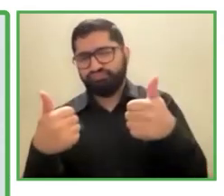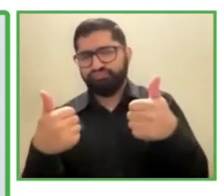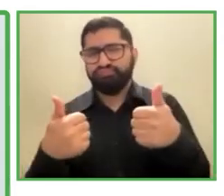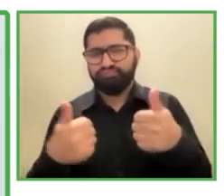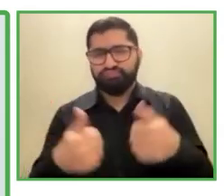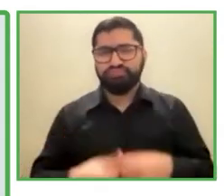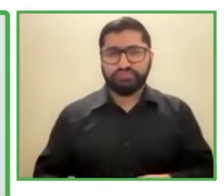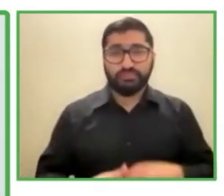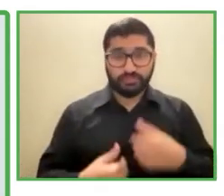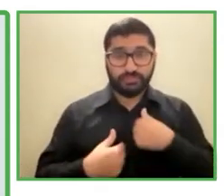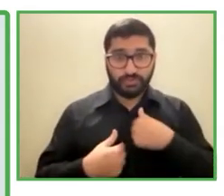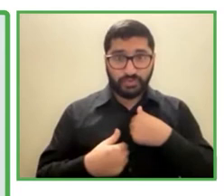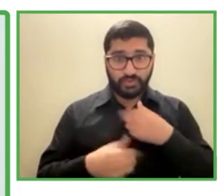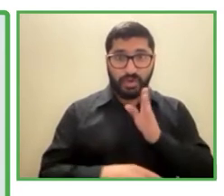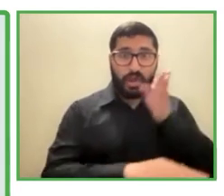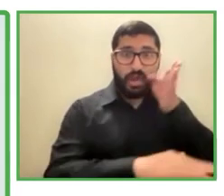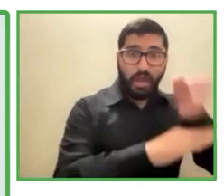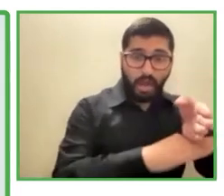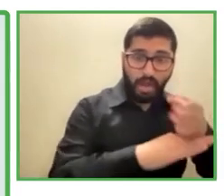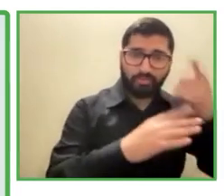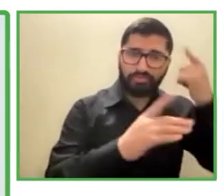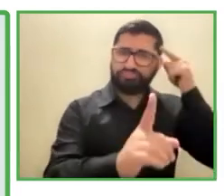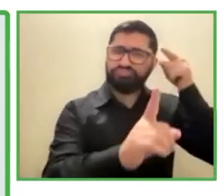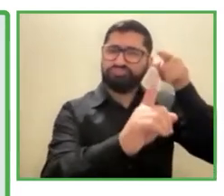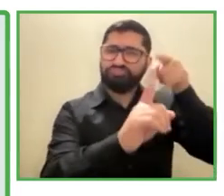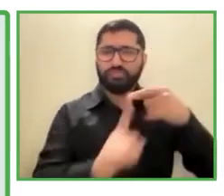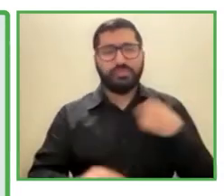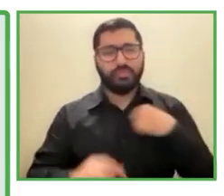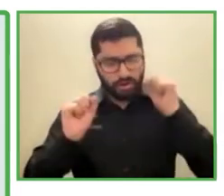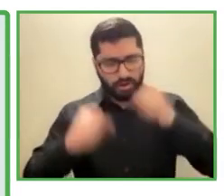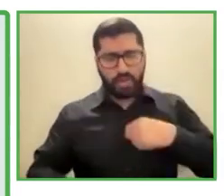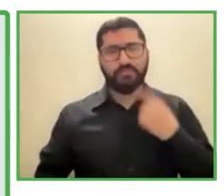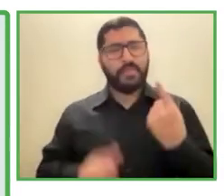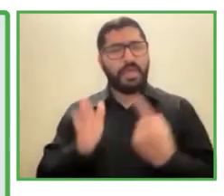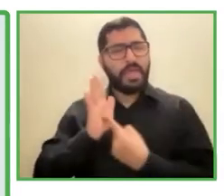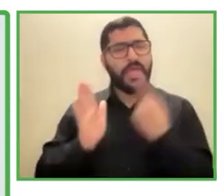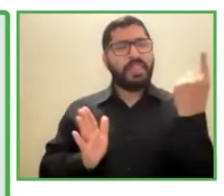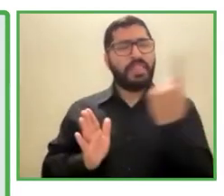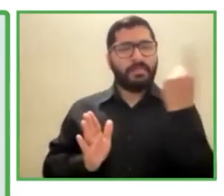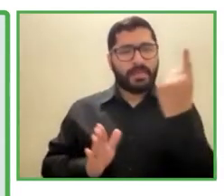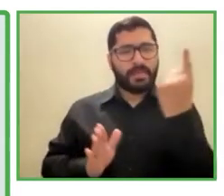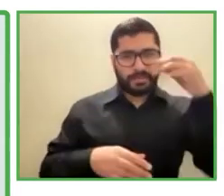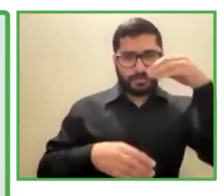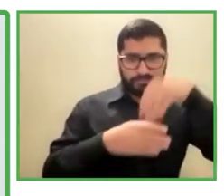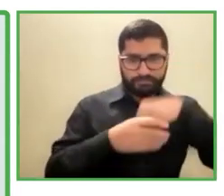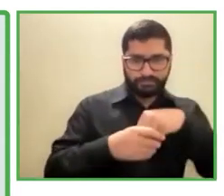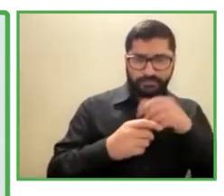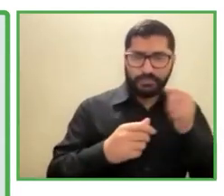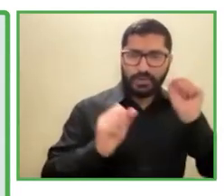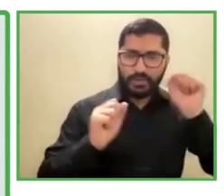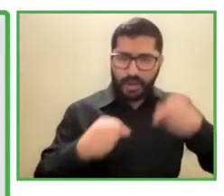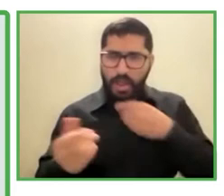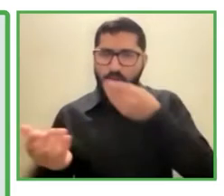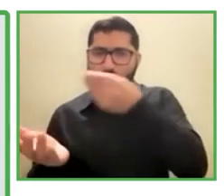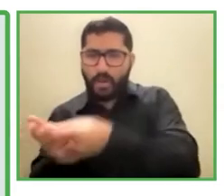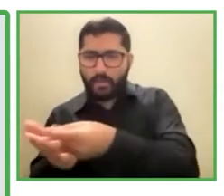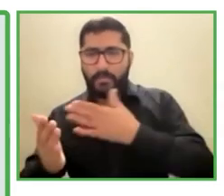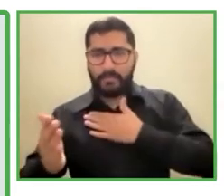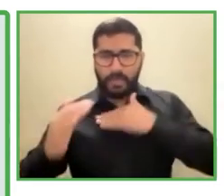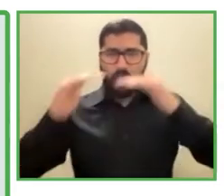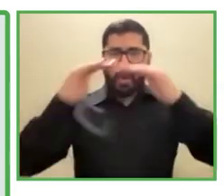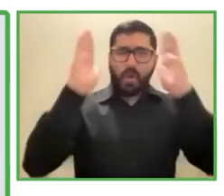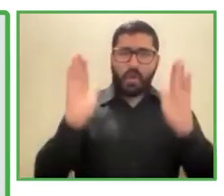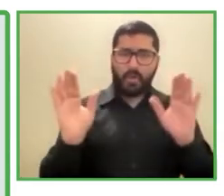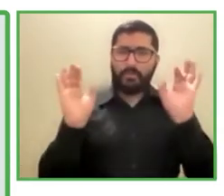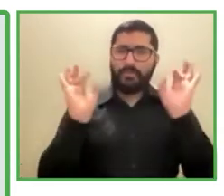la independencia financiera. podido comprar mi primera casa y de hecho, estoy